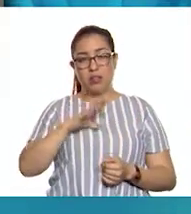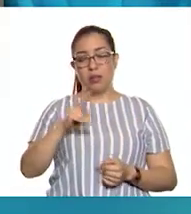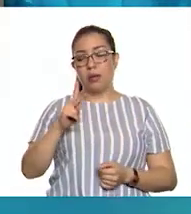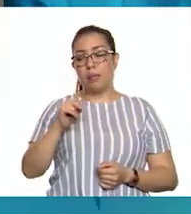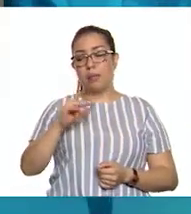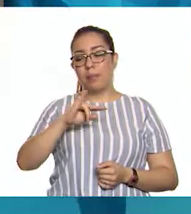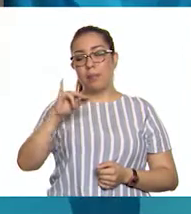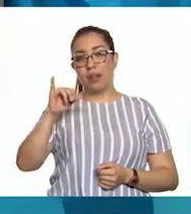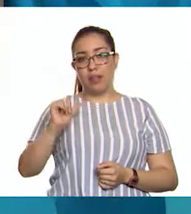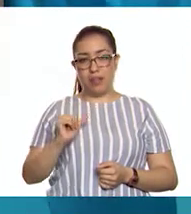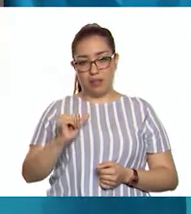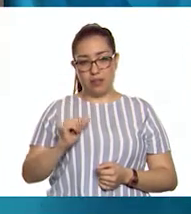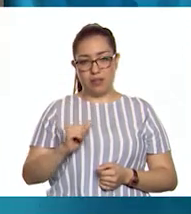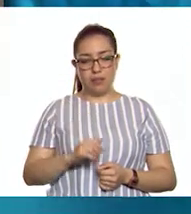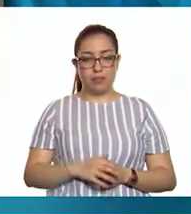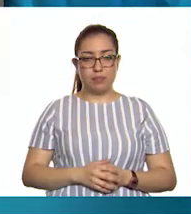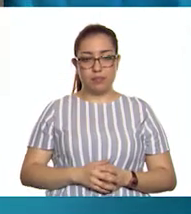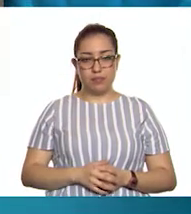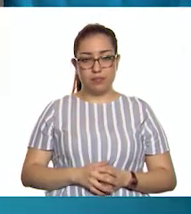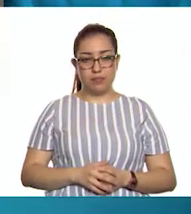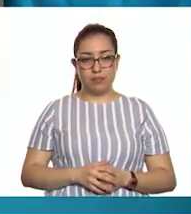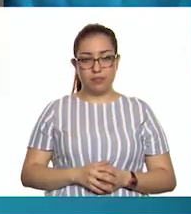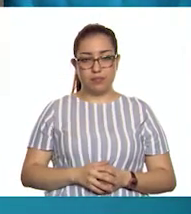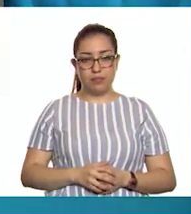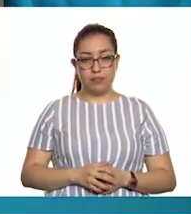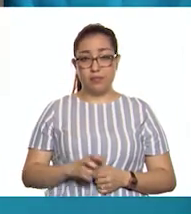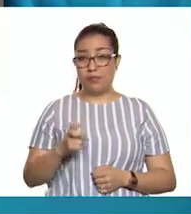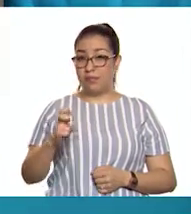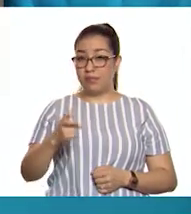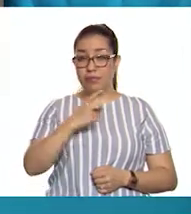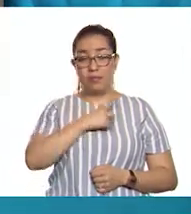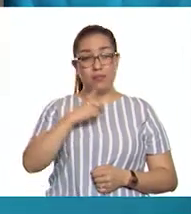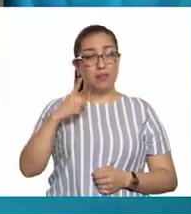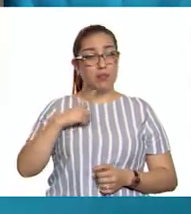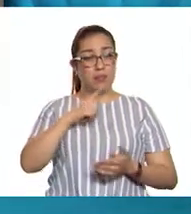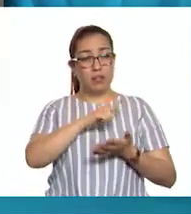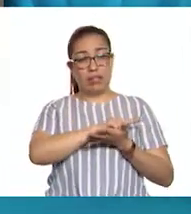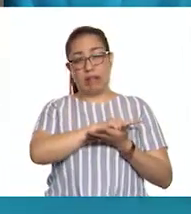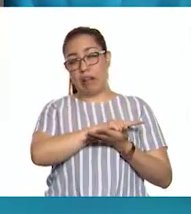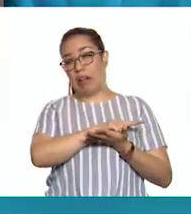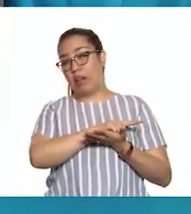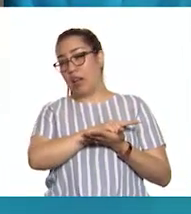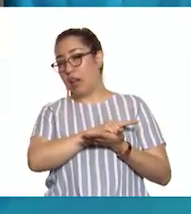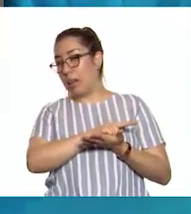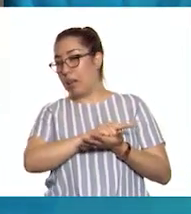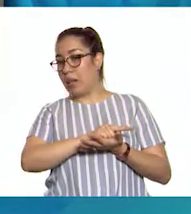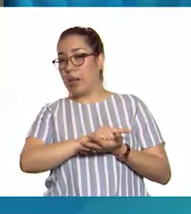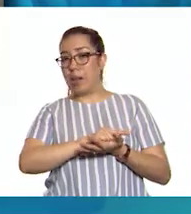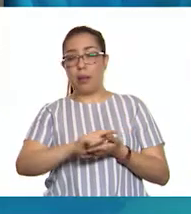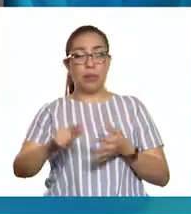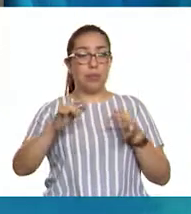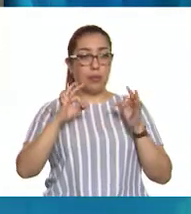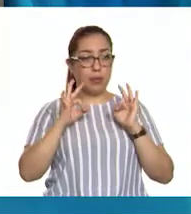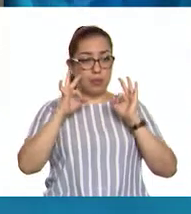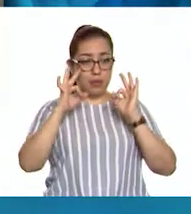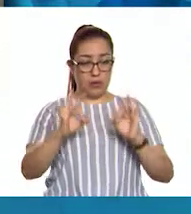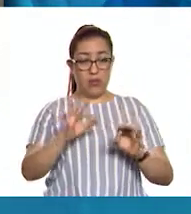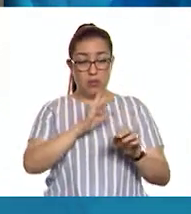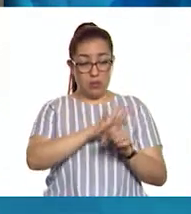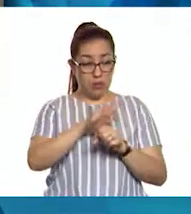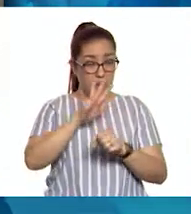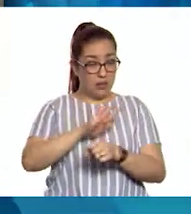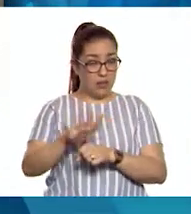10 centímetros. Debe estar esterilizada para destruir las bacterias y otros hongos que